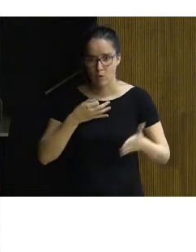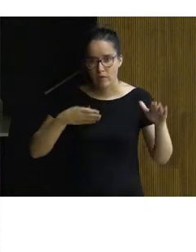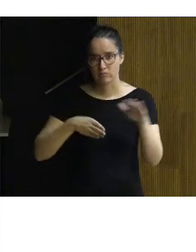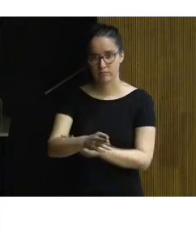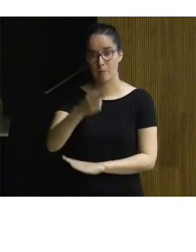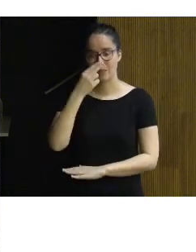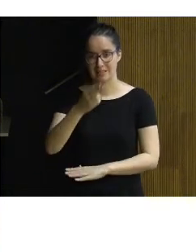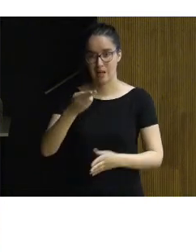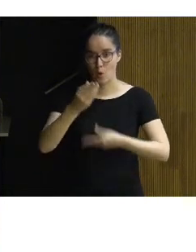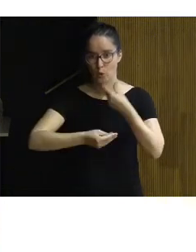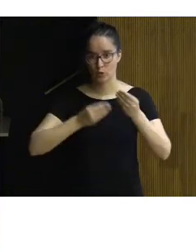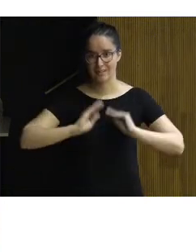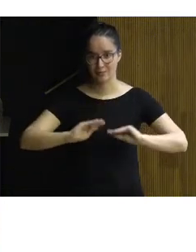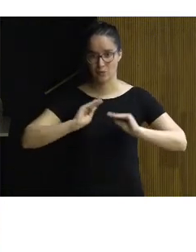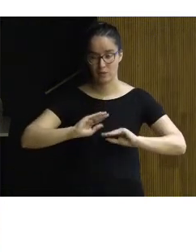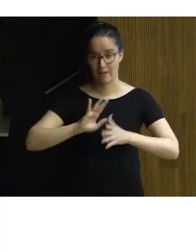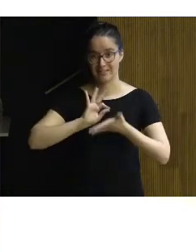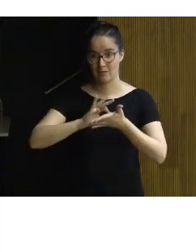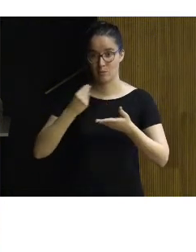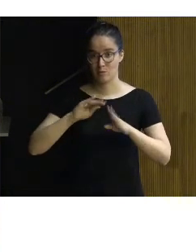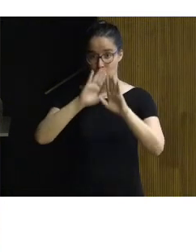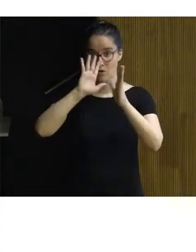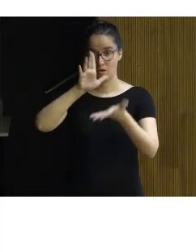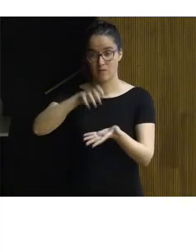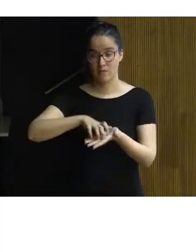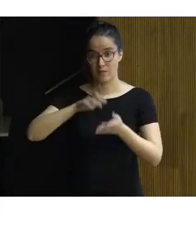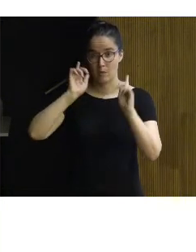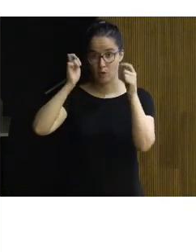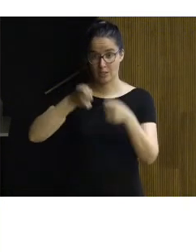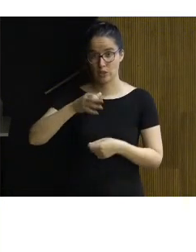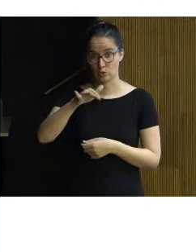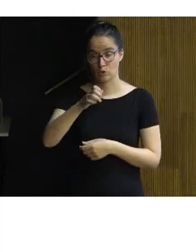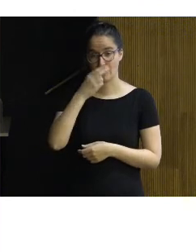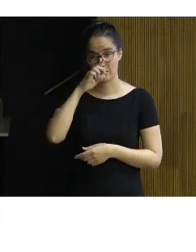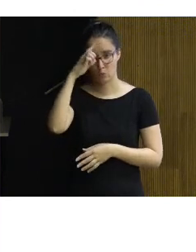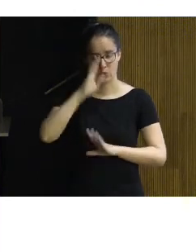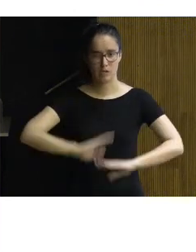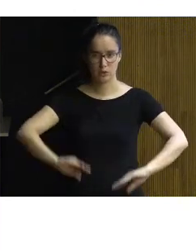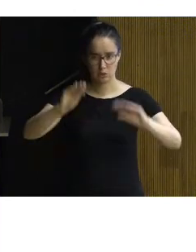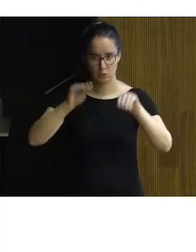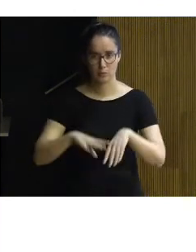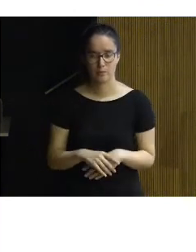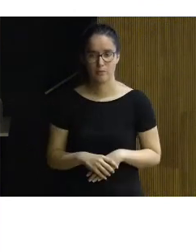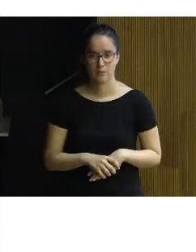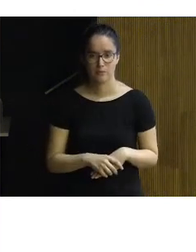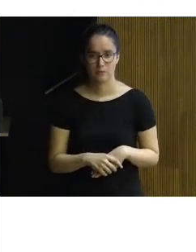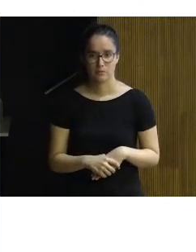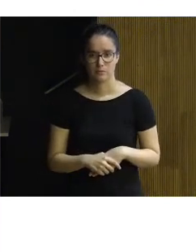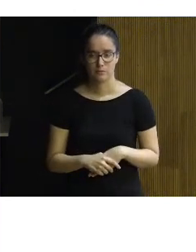esta prestación del servicio que eran las visitas culturales que se hacen al monasterio de Suso